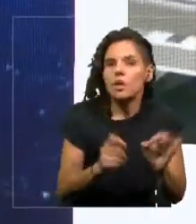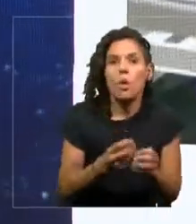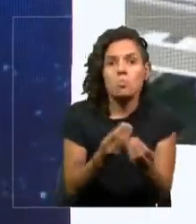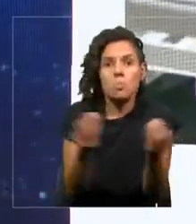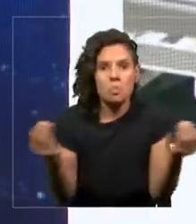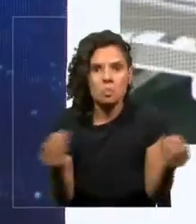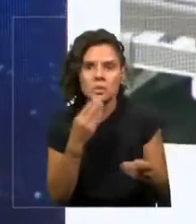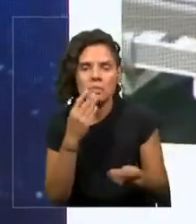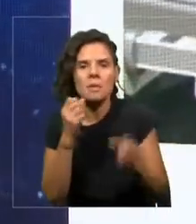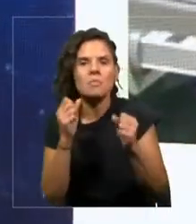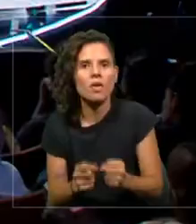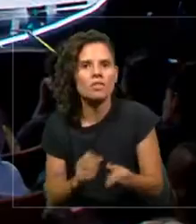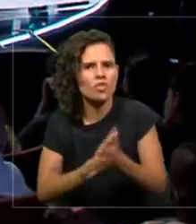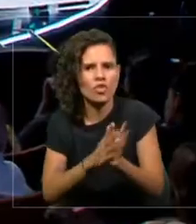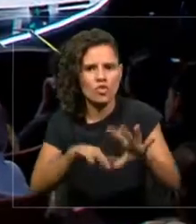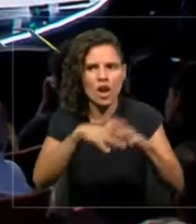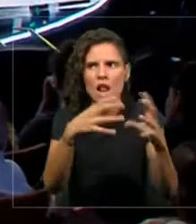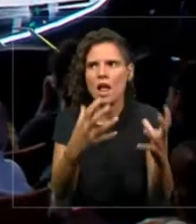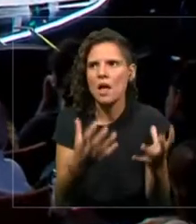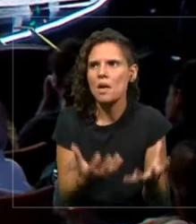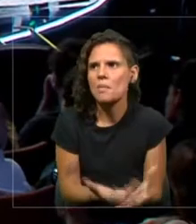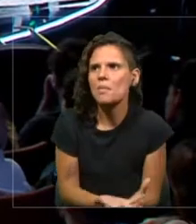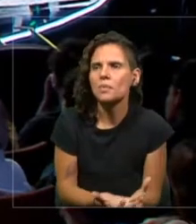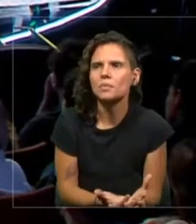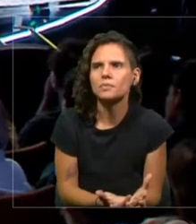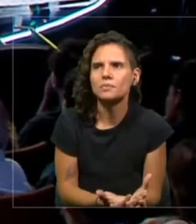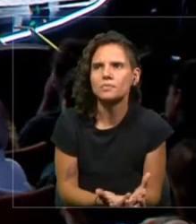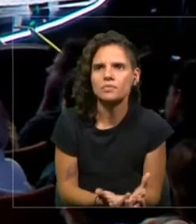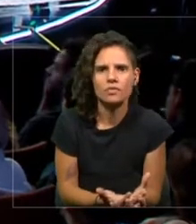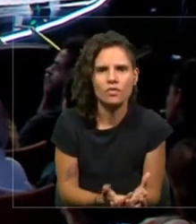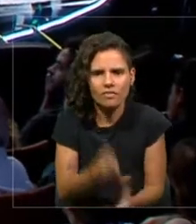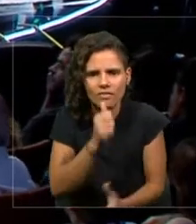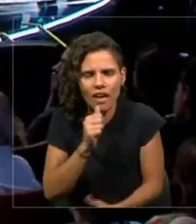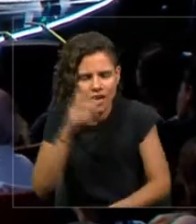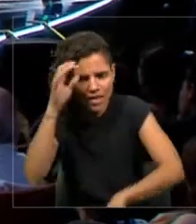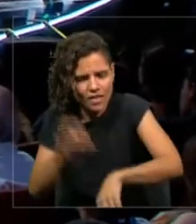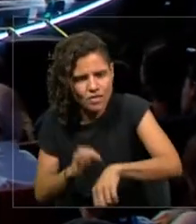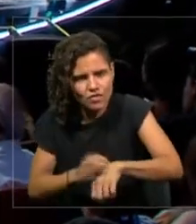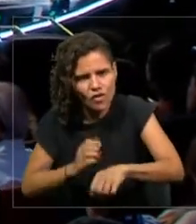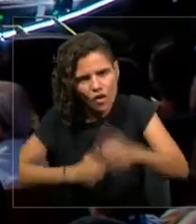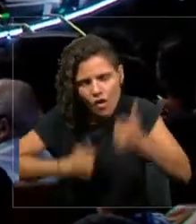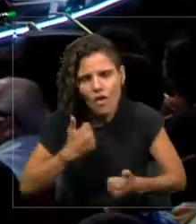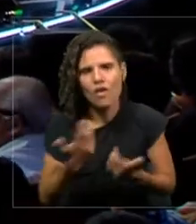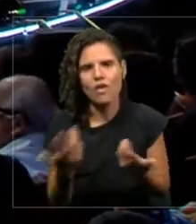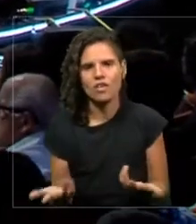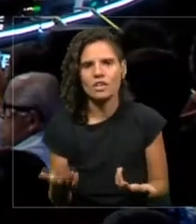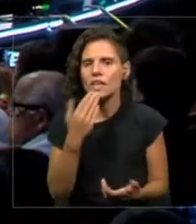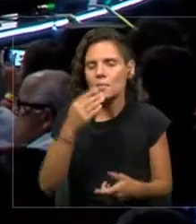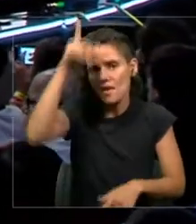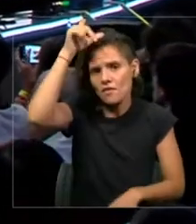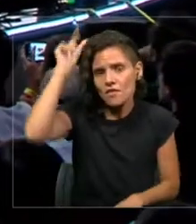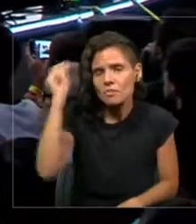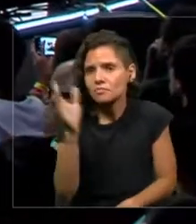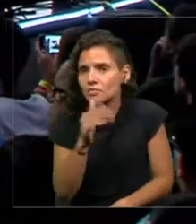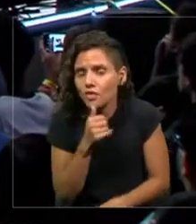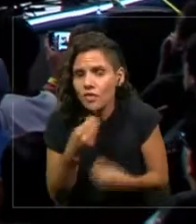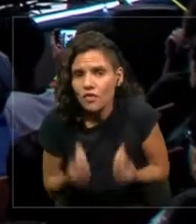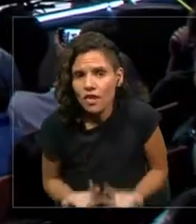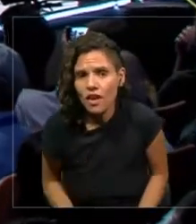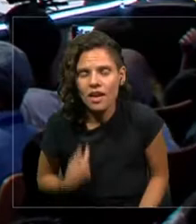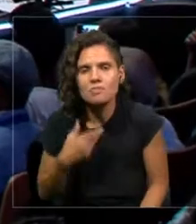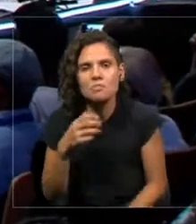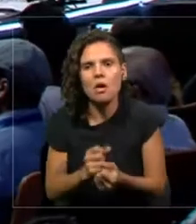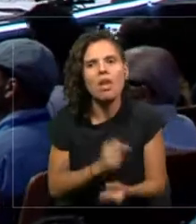mundial que hay de casi 4.3 millones de médicos y de 27 millones de enfermeras que hoy no existen para poder habilitar